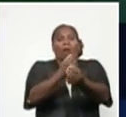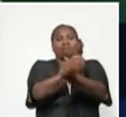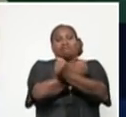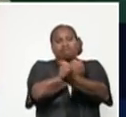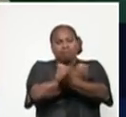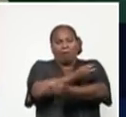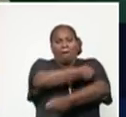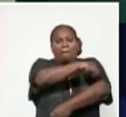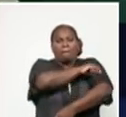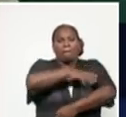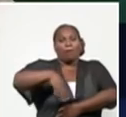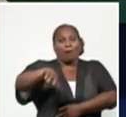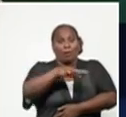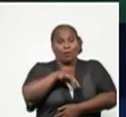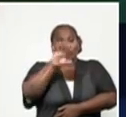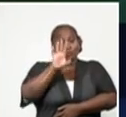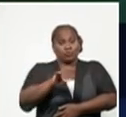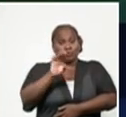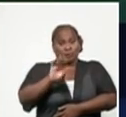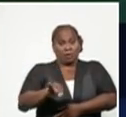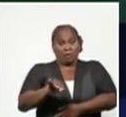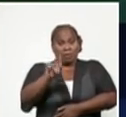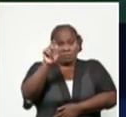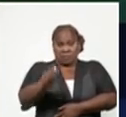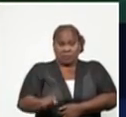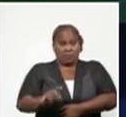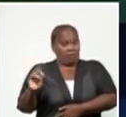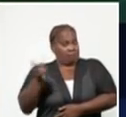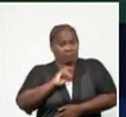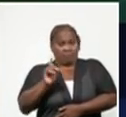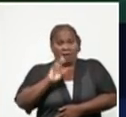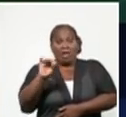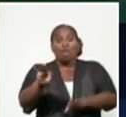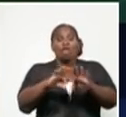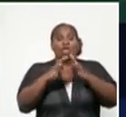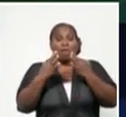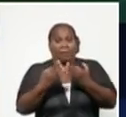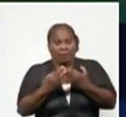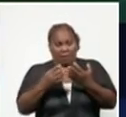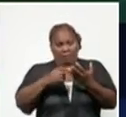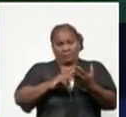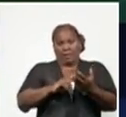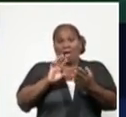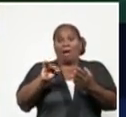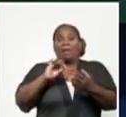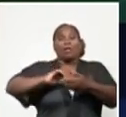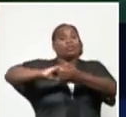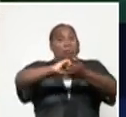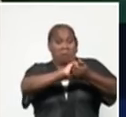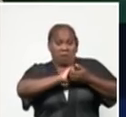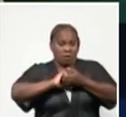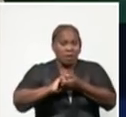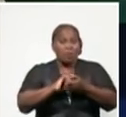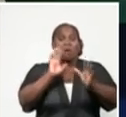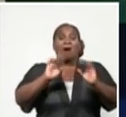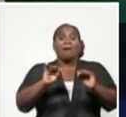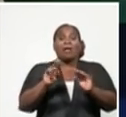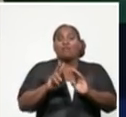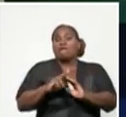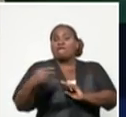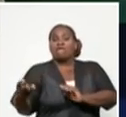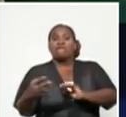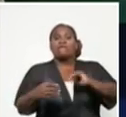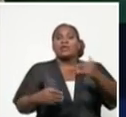cubana. Y fíjense, no estoy hablando solo de la persona, estoy hablando de su familia, estoy hablando de sus compañeros, de sus vecinos, de sus compañeros de